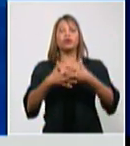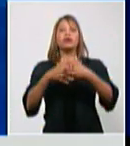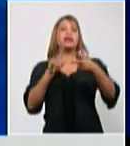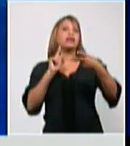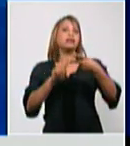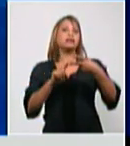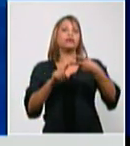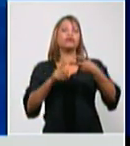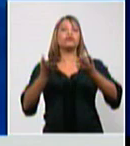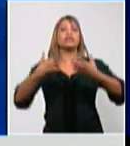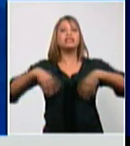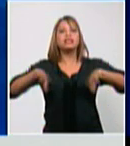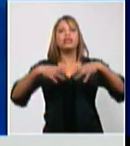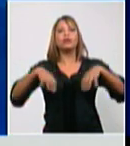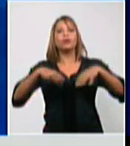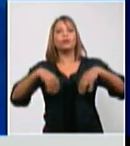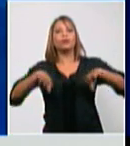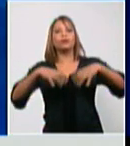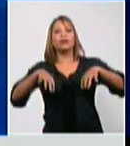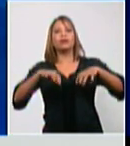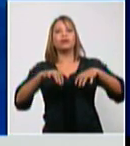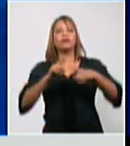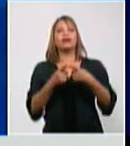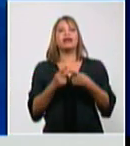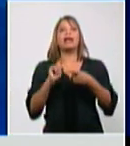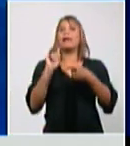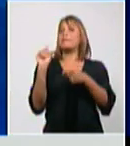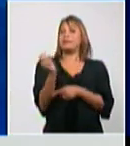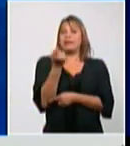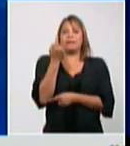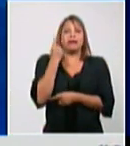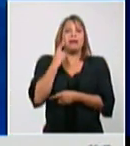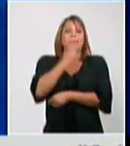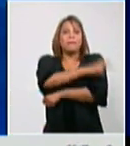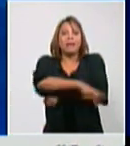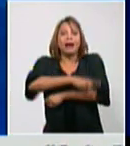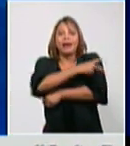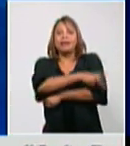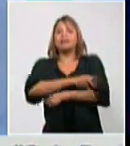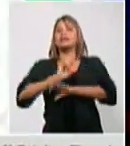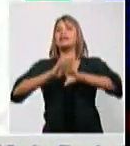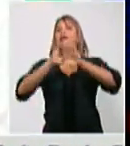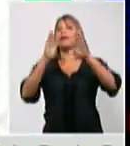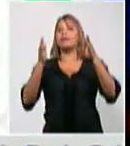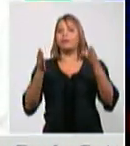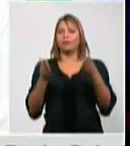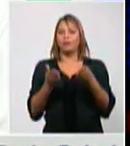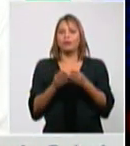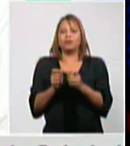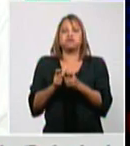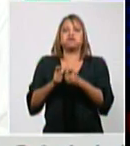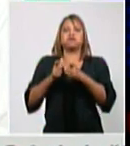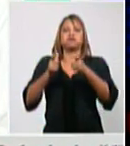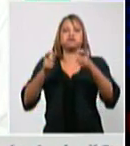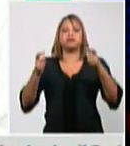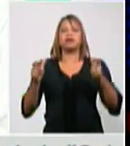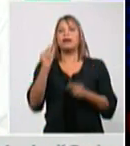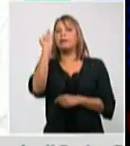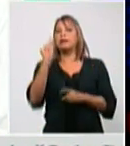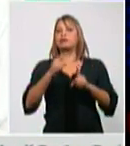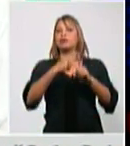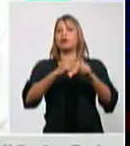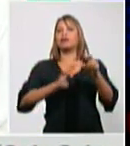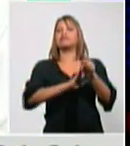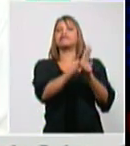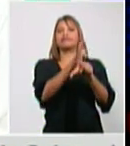situación de que es el primer país del mundo que con la mayor incidencia alta cifra de la